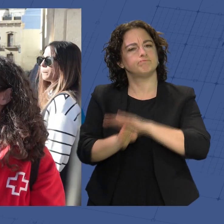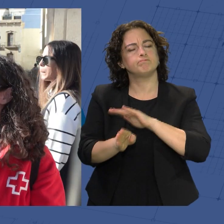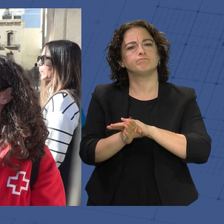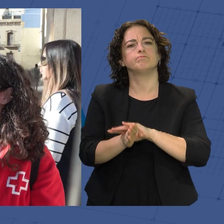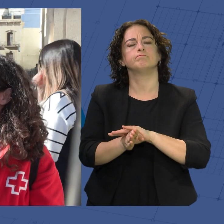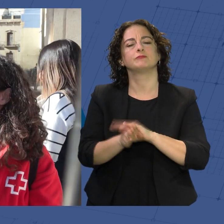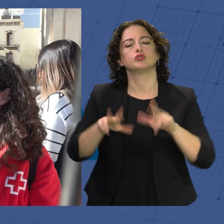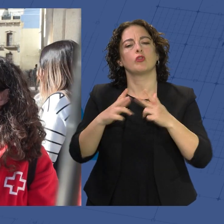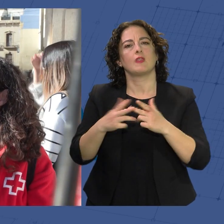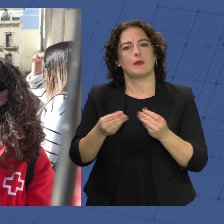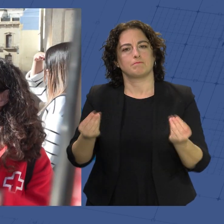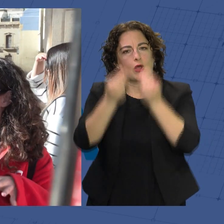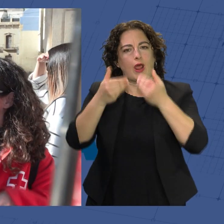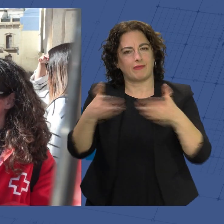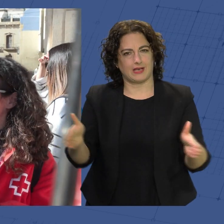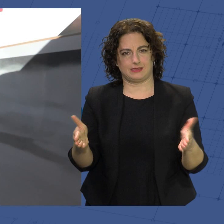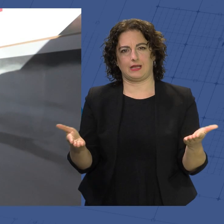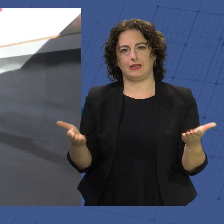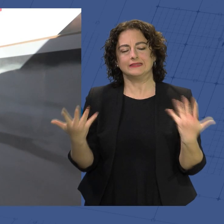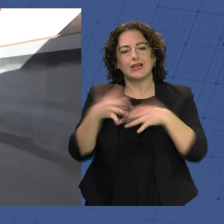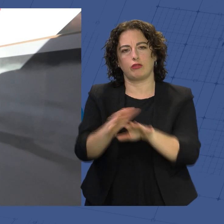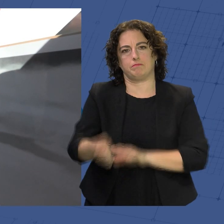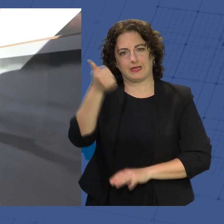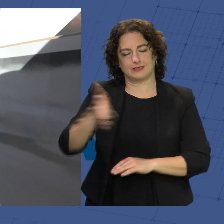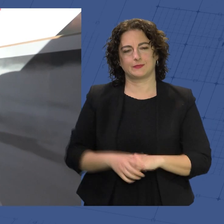una sociedad más abierta e integradora.